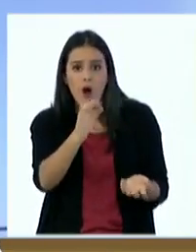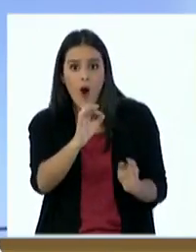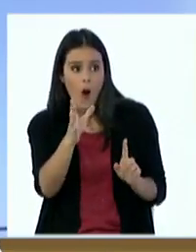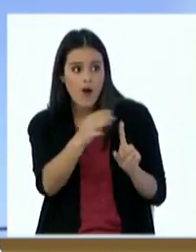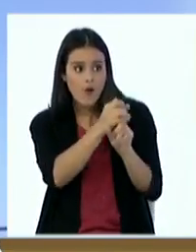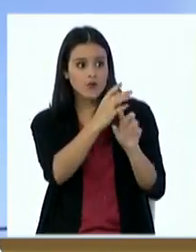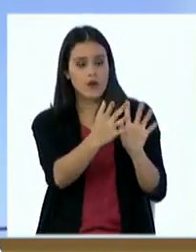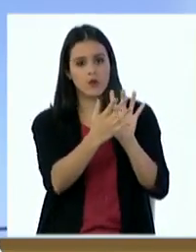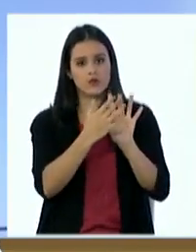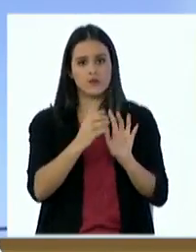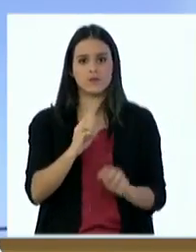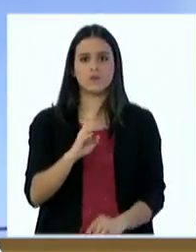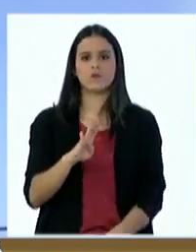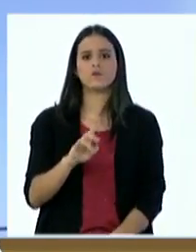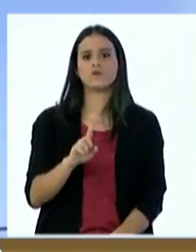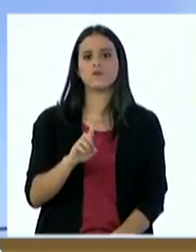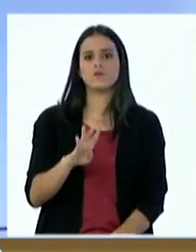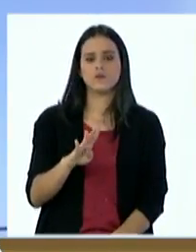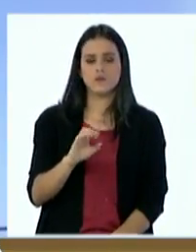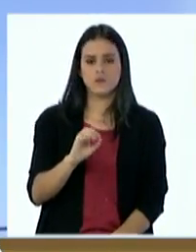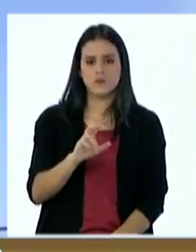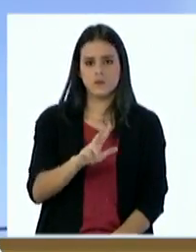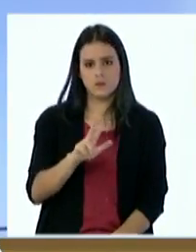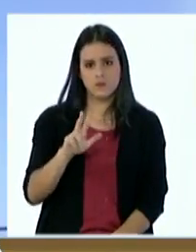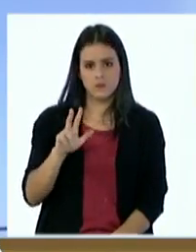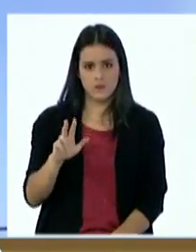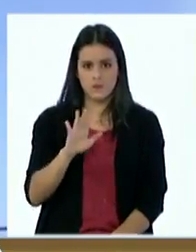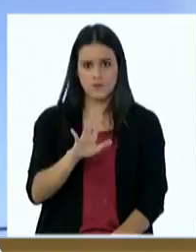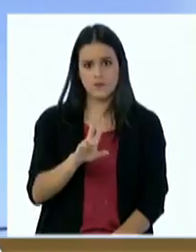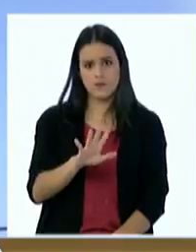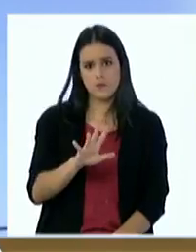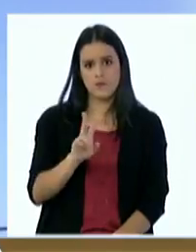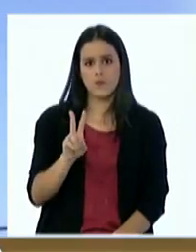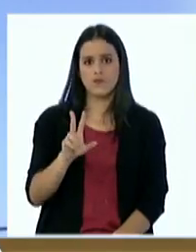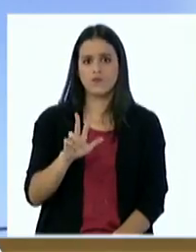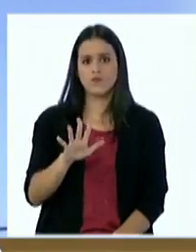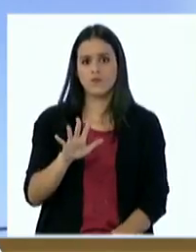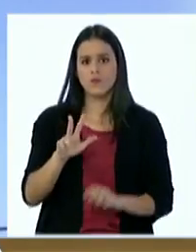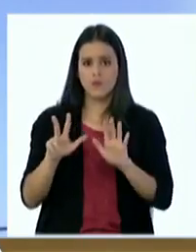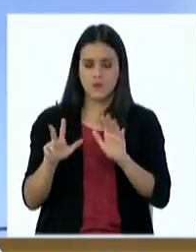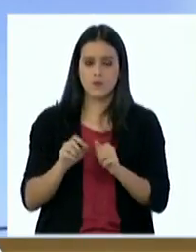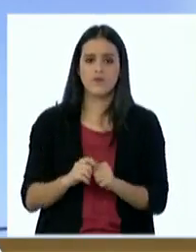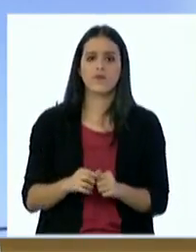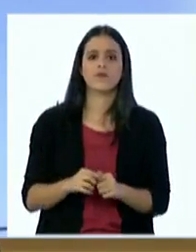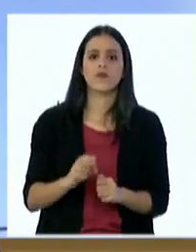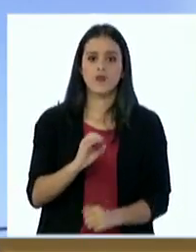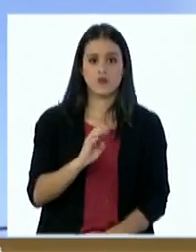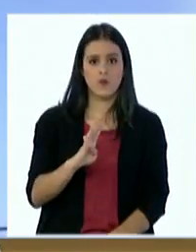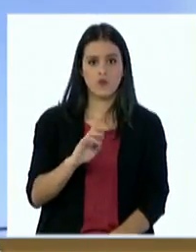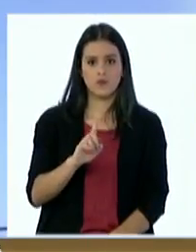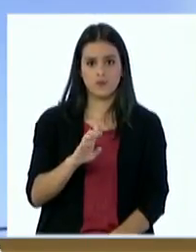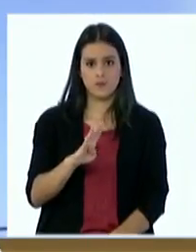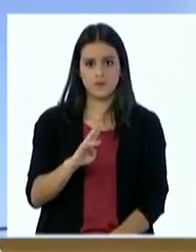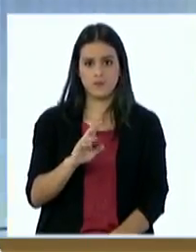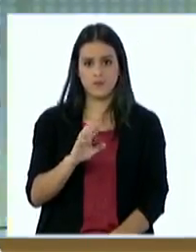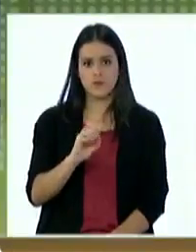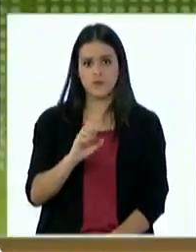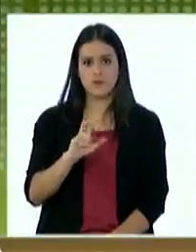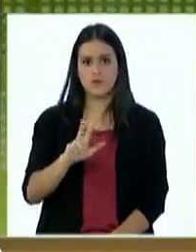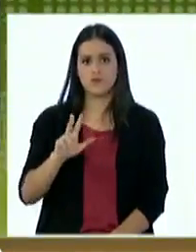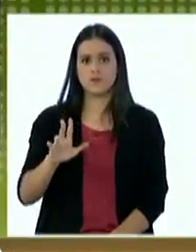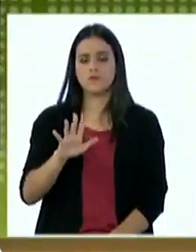al número 0414 033 5258 repetimos 0414 033